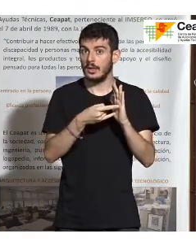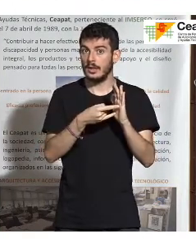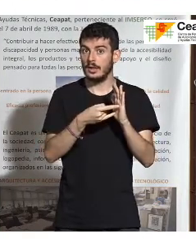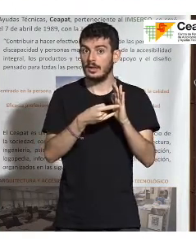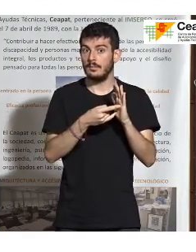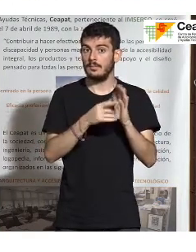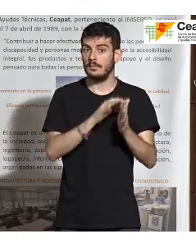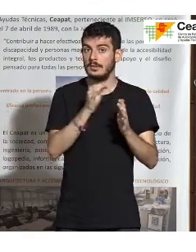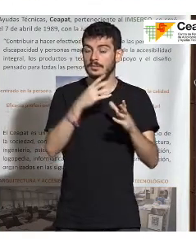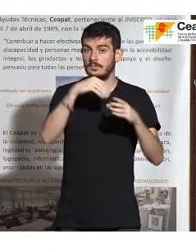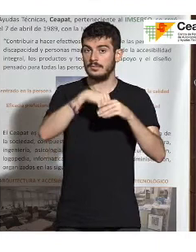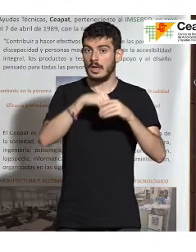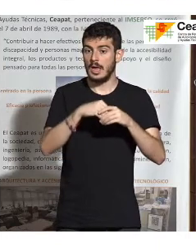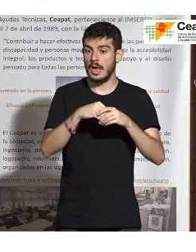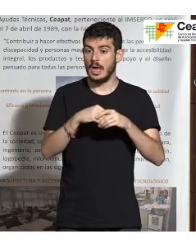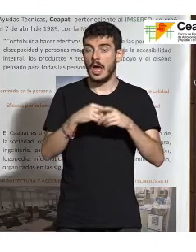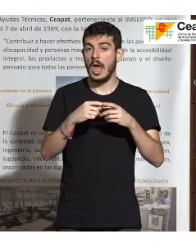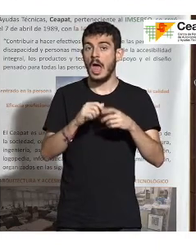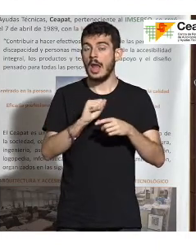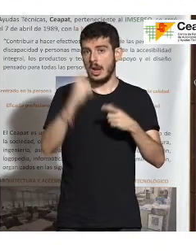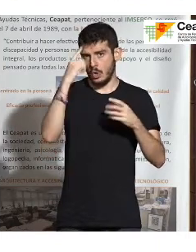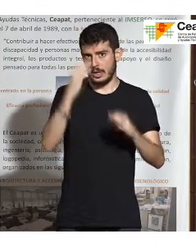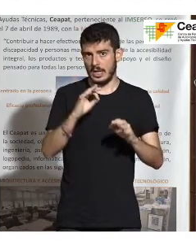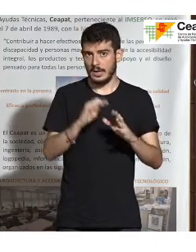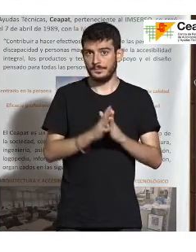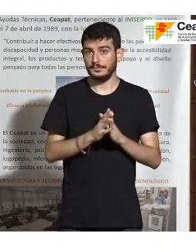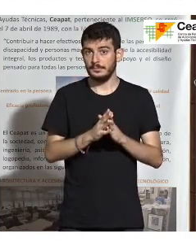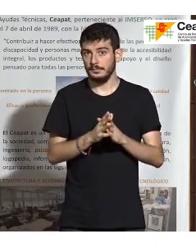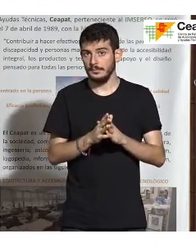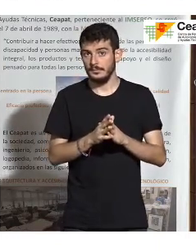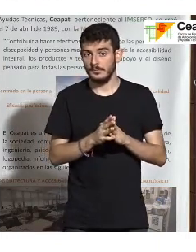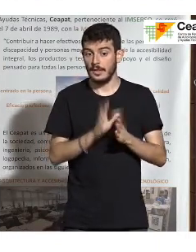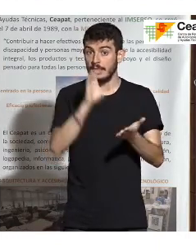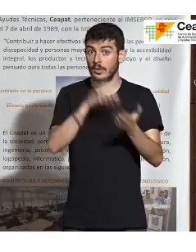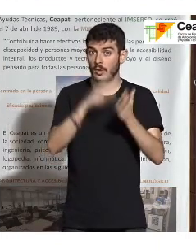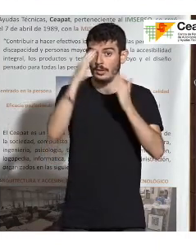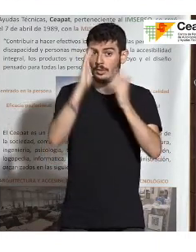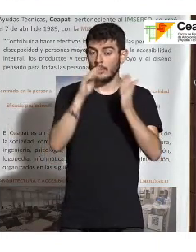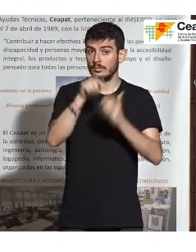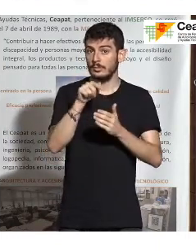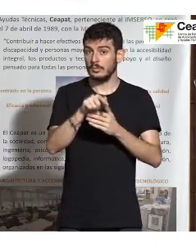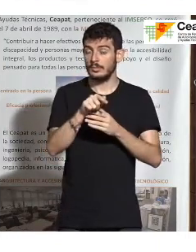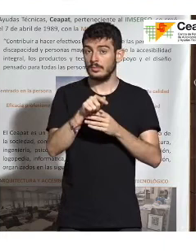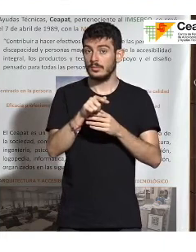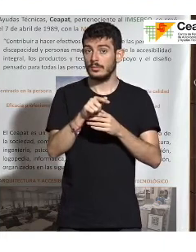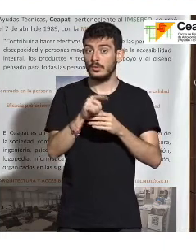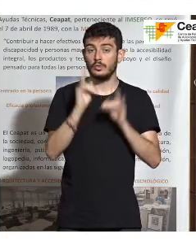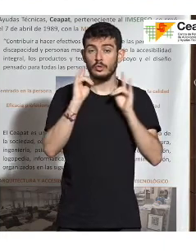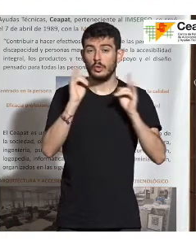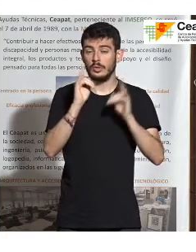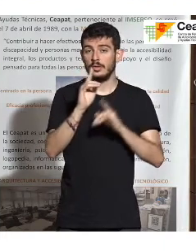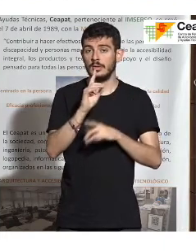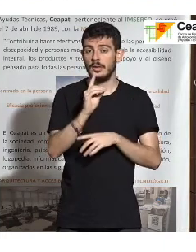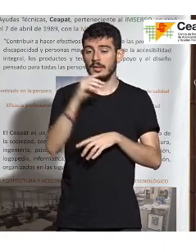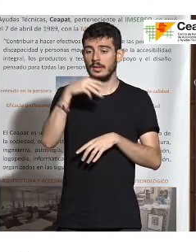infraestructura analógica. La unidad domiciliaria se comunicaba con el centro de atención mediante una serie de tonos de TMF, en lo que había